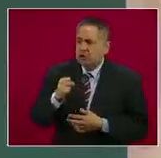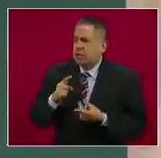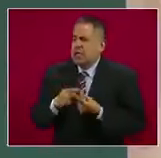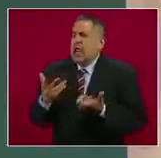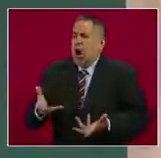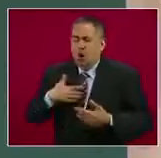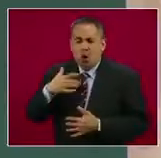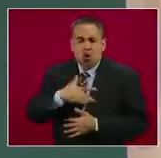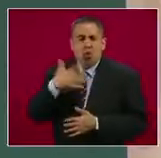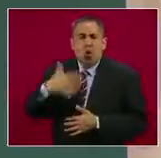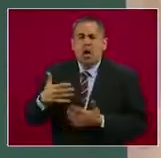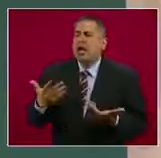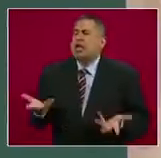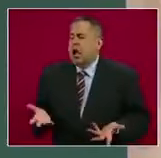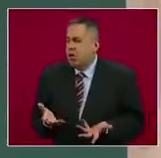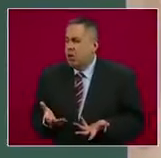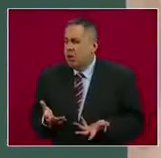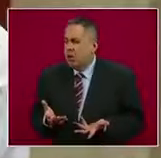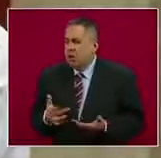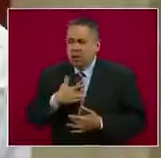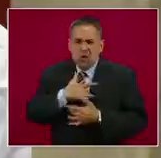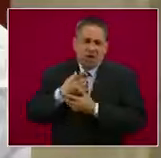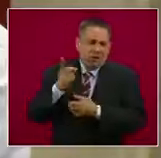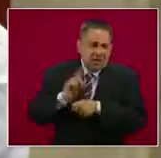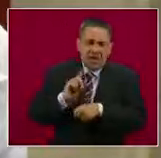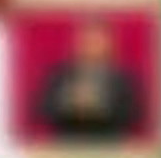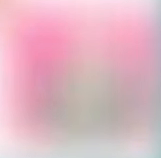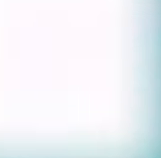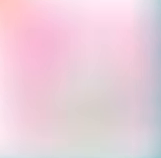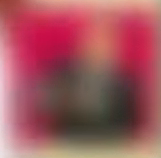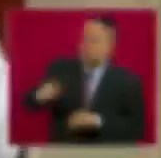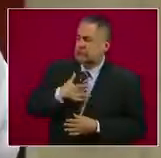dejamos? ¿Qué hacemos con este dolor que lo cargamos acá?